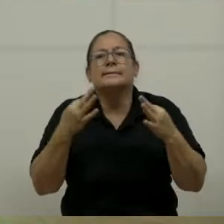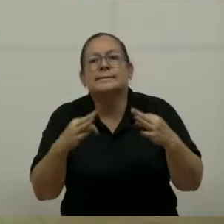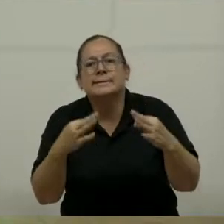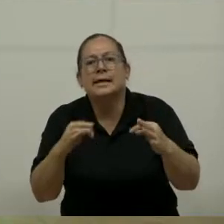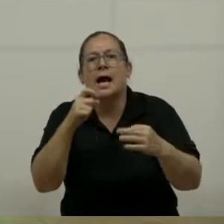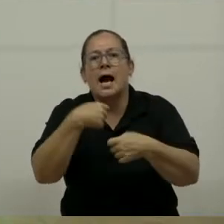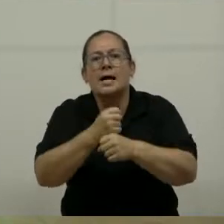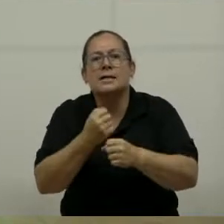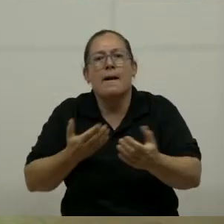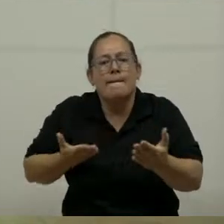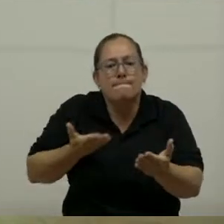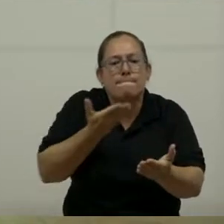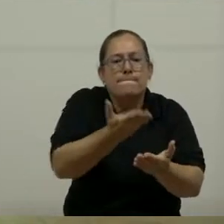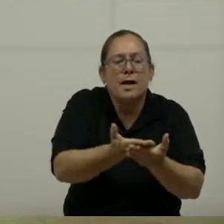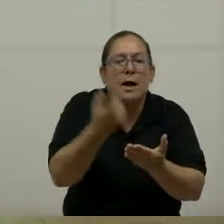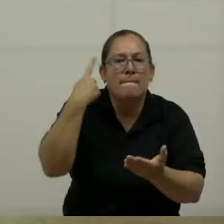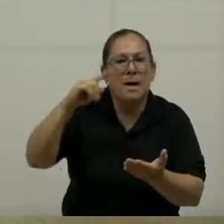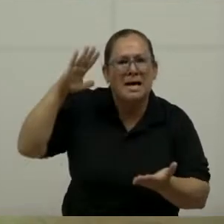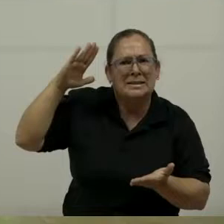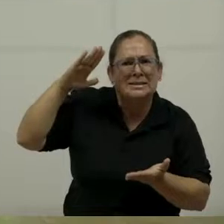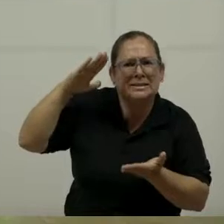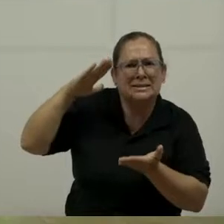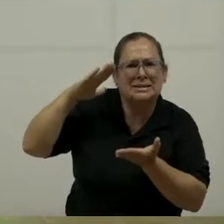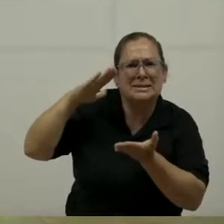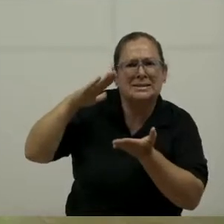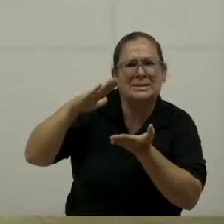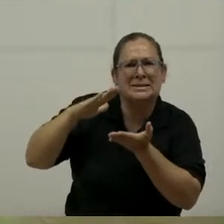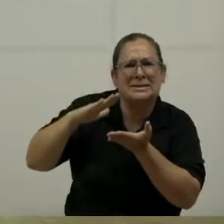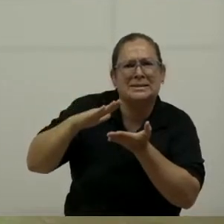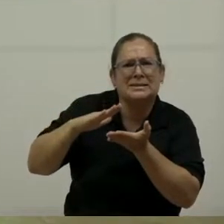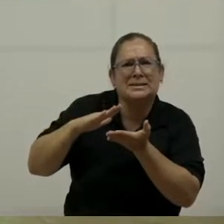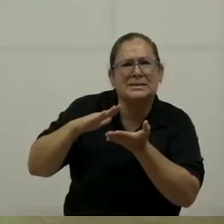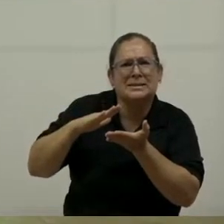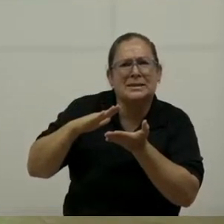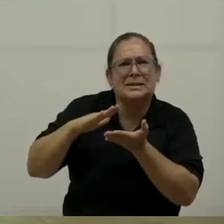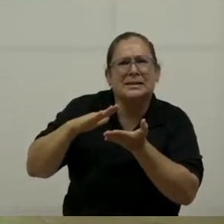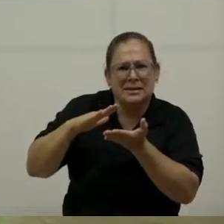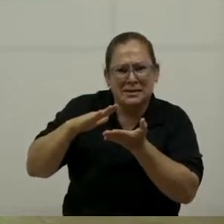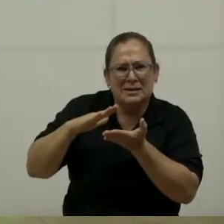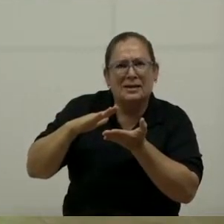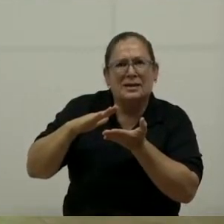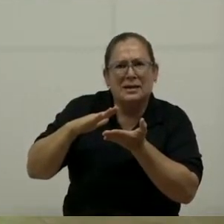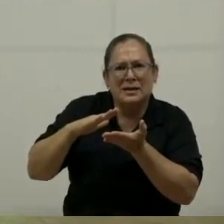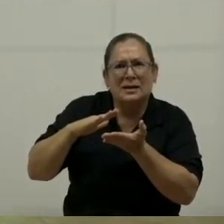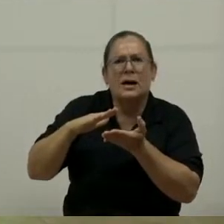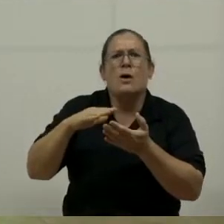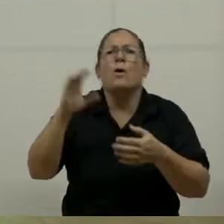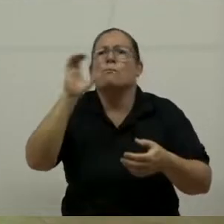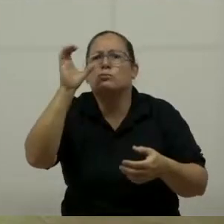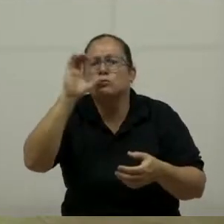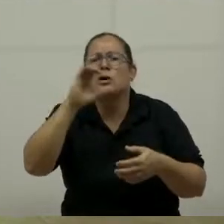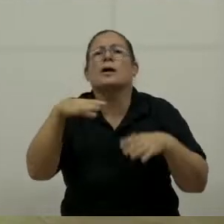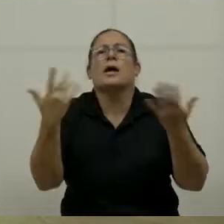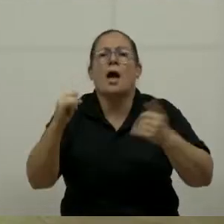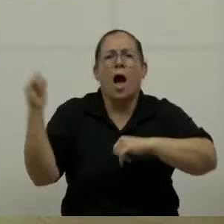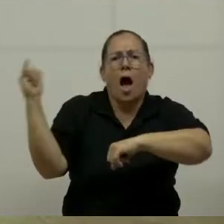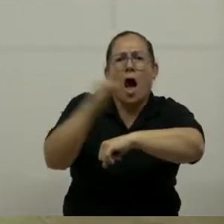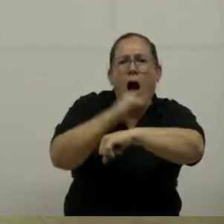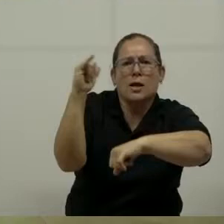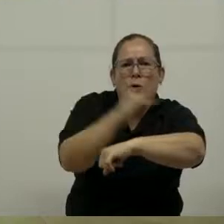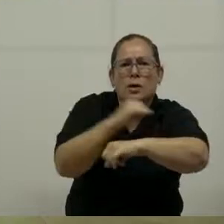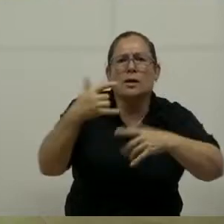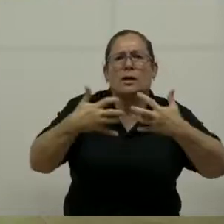planteamientos para mitigar eso. Y algunos ejemplos pueden ser el bosque de las aerolíneas o puede ser la